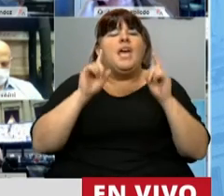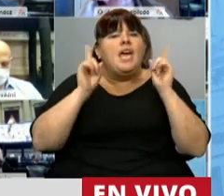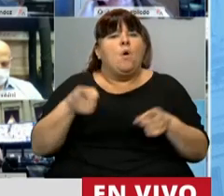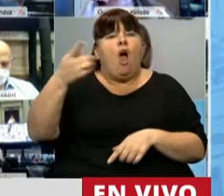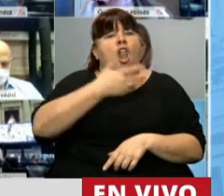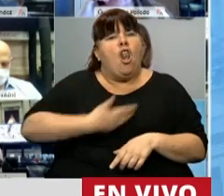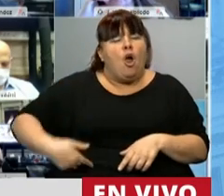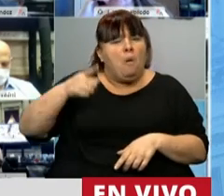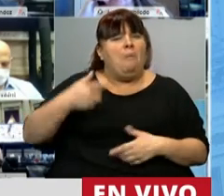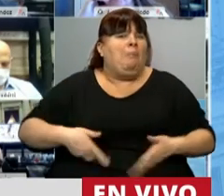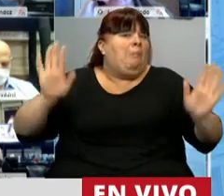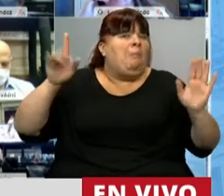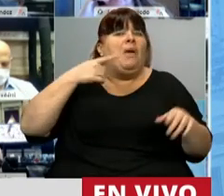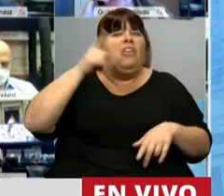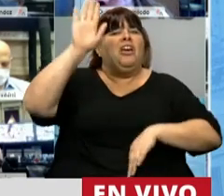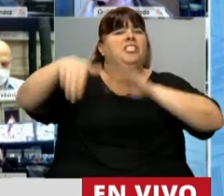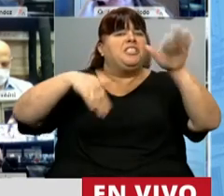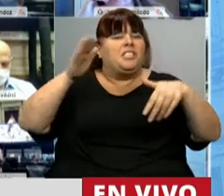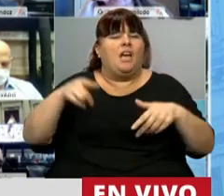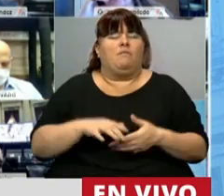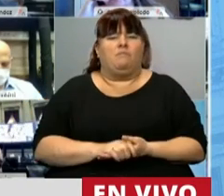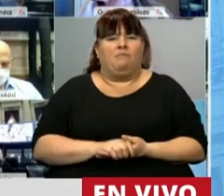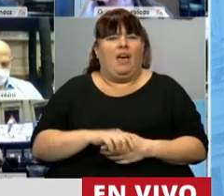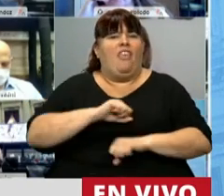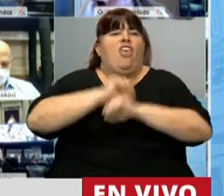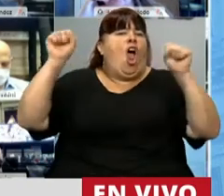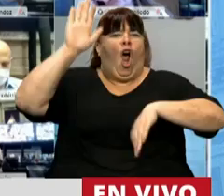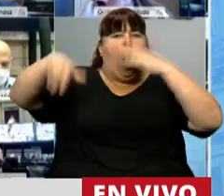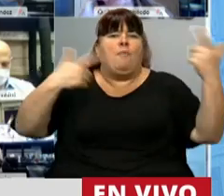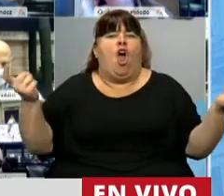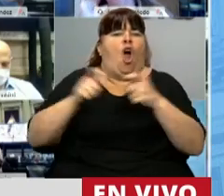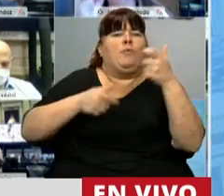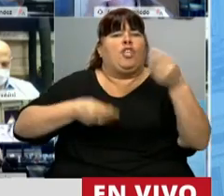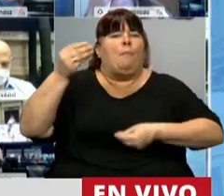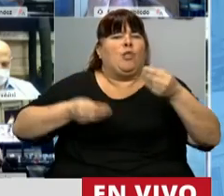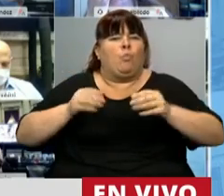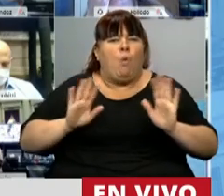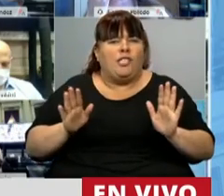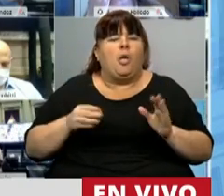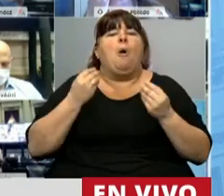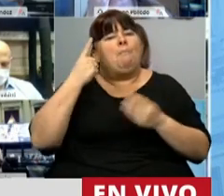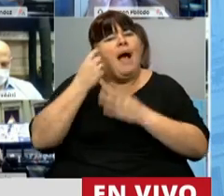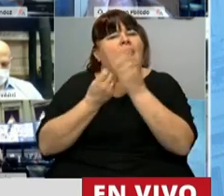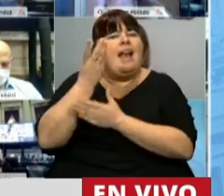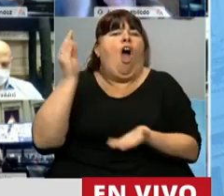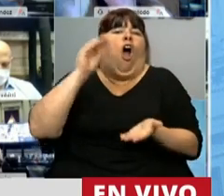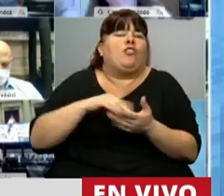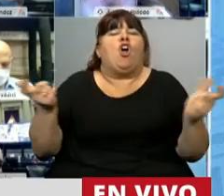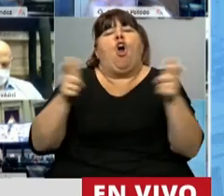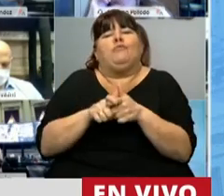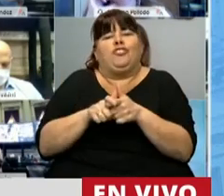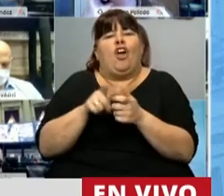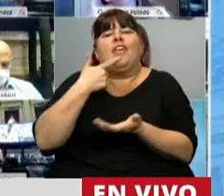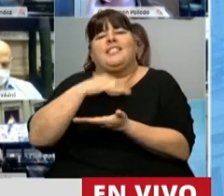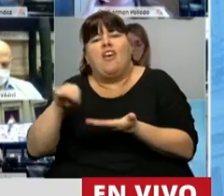oficialismo es muy presto a convocar entre gallo y medianoche una comisión de presupuesto para crear una vez más una comisión